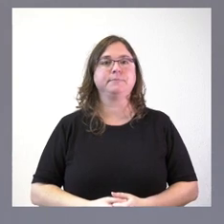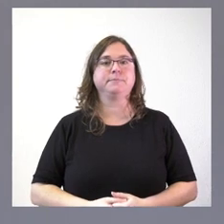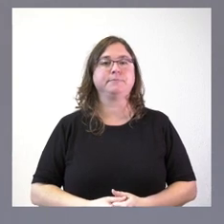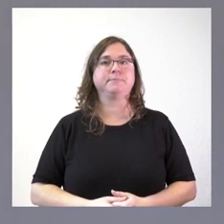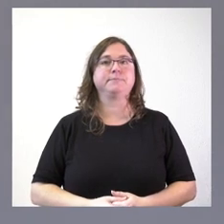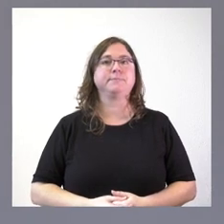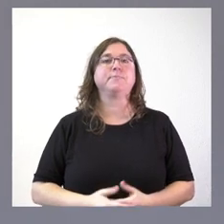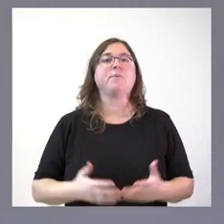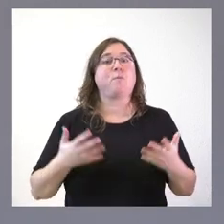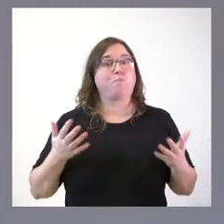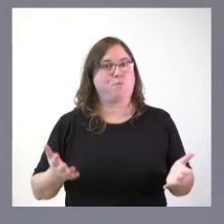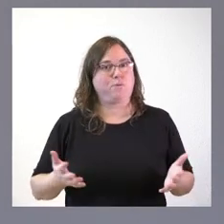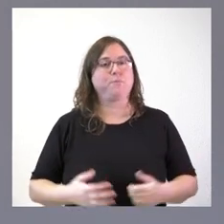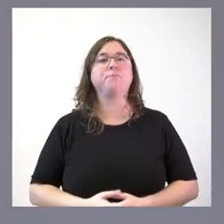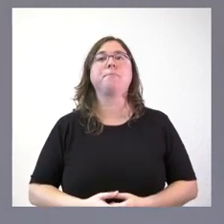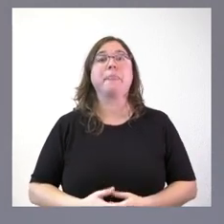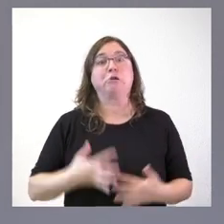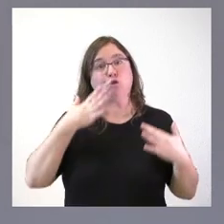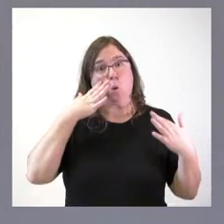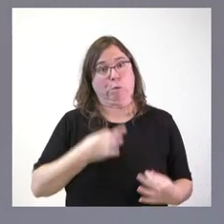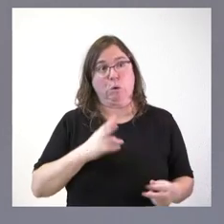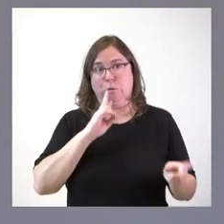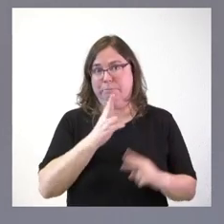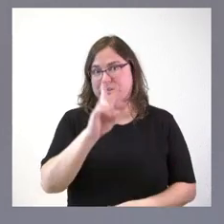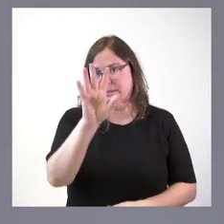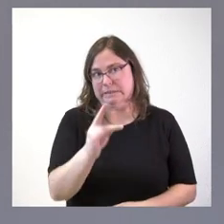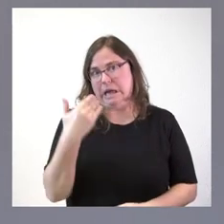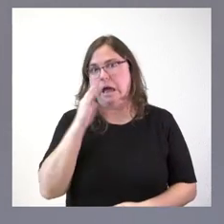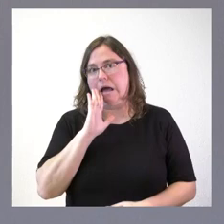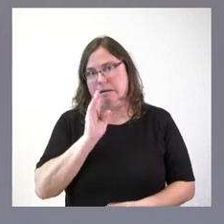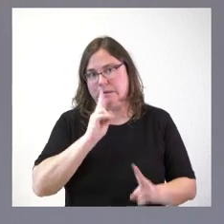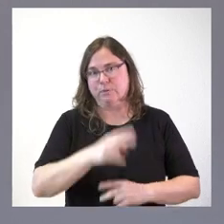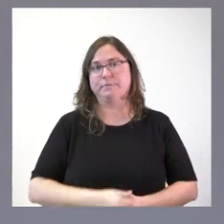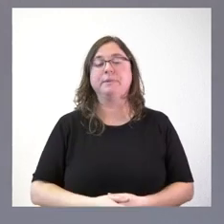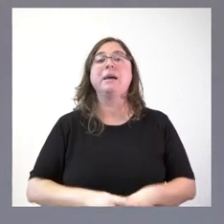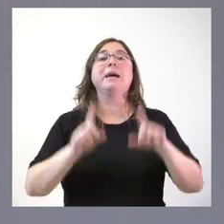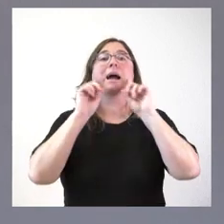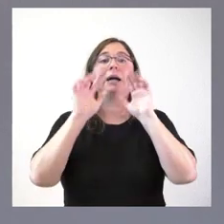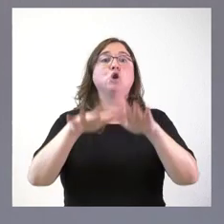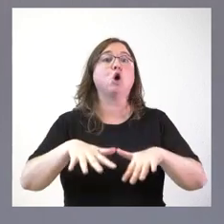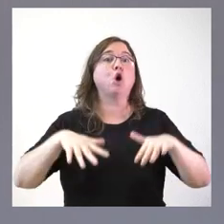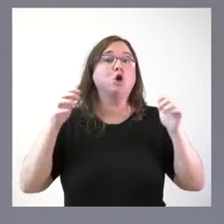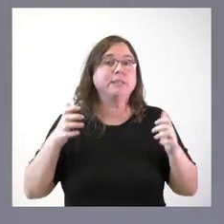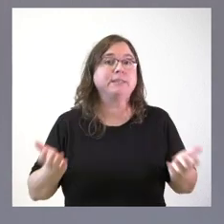Bueno, yo creo que sí que le contesté anteriormente. En el caso de las Cortes, como es natural,